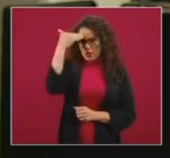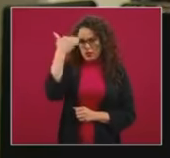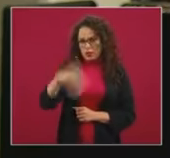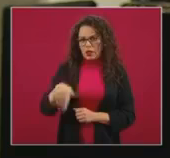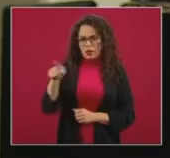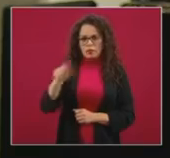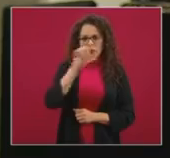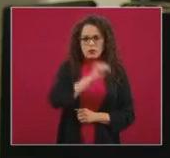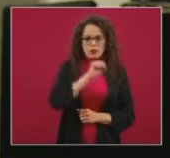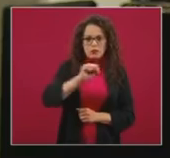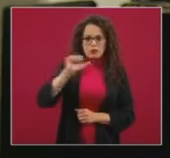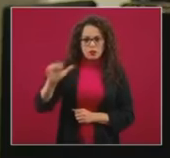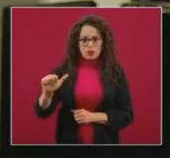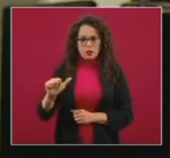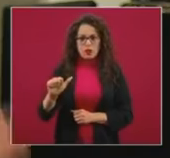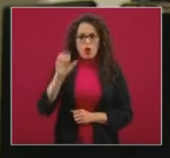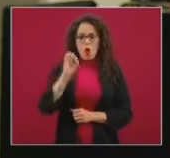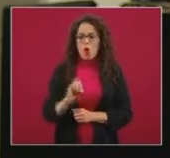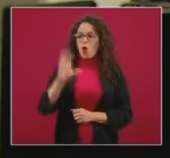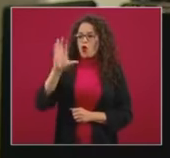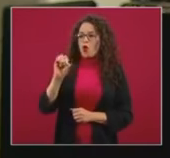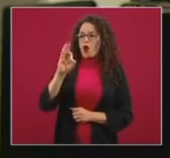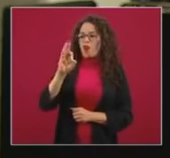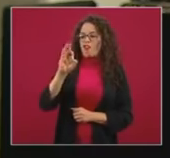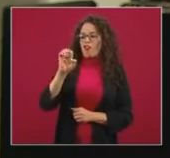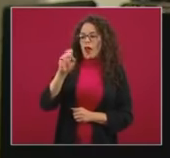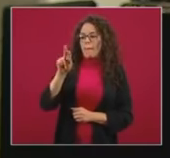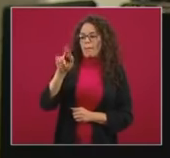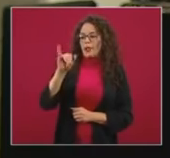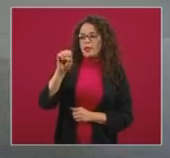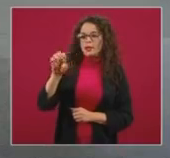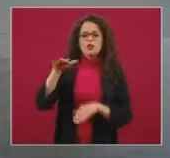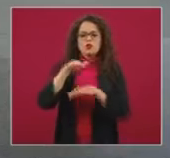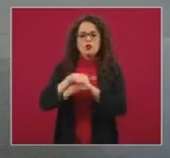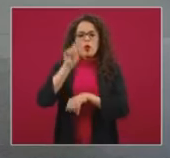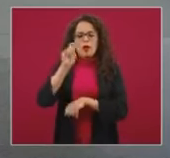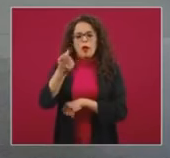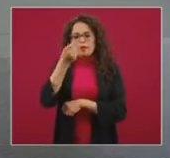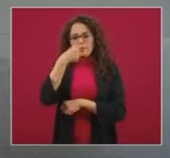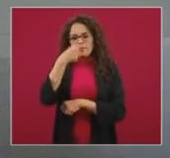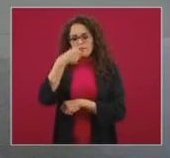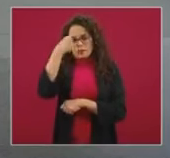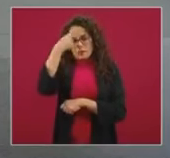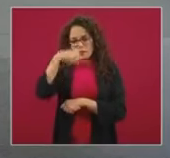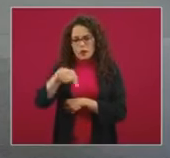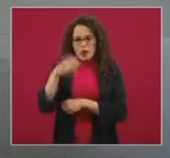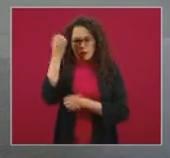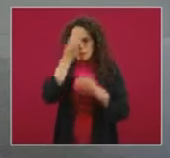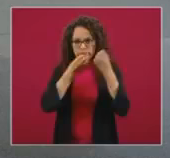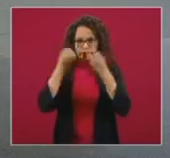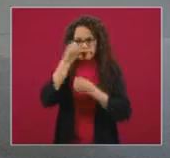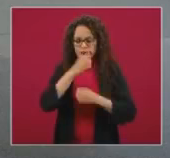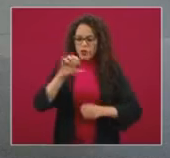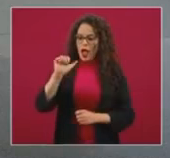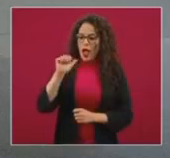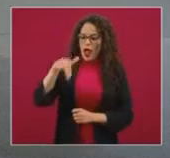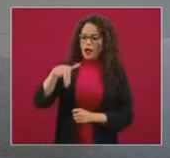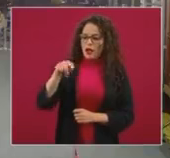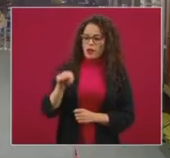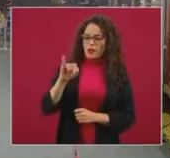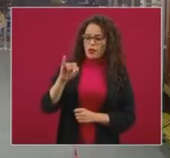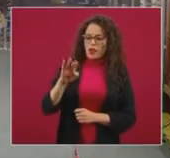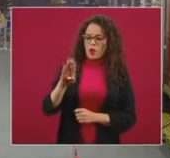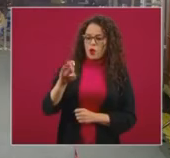Secretaría de Salud o bien la COFEPRIS sobre los fármacos experimentales y anticuerpos contra COVID. si tienen,